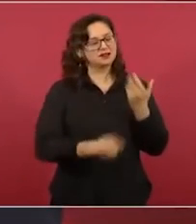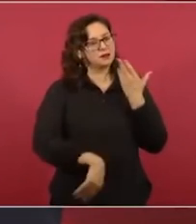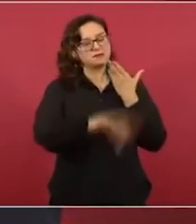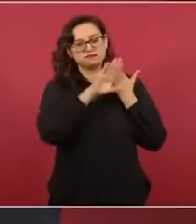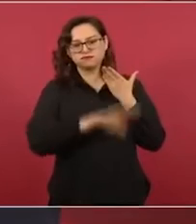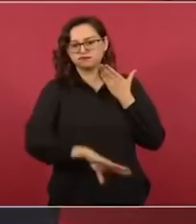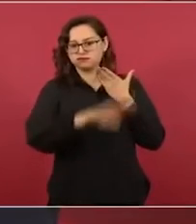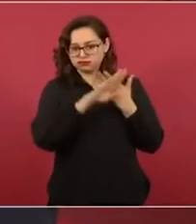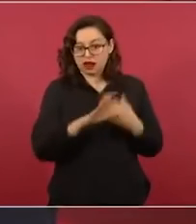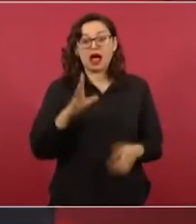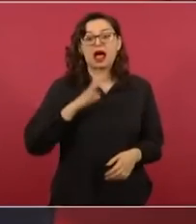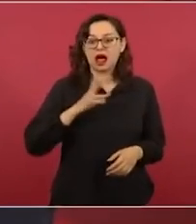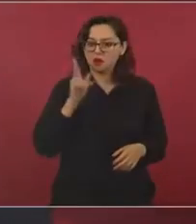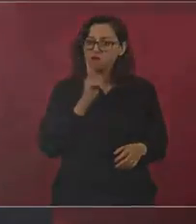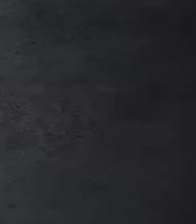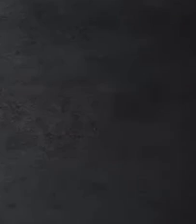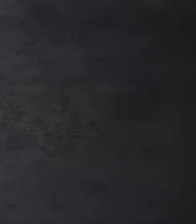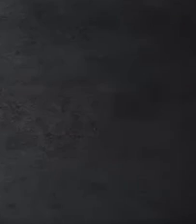científicamente.